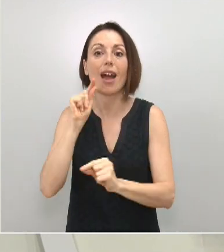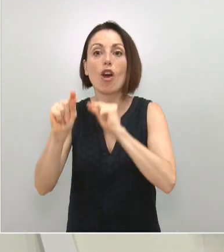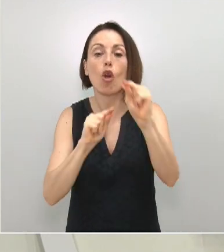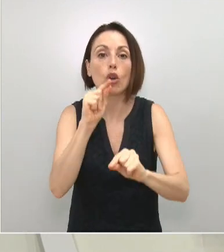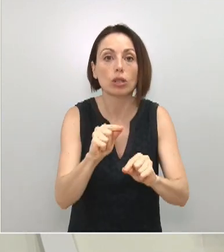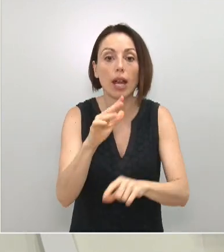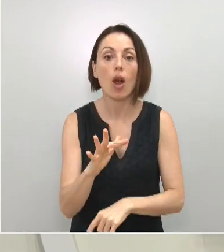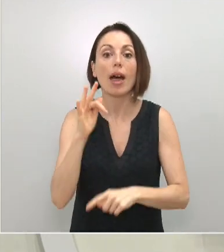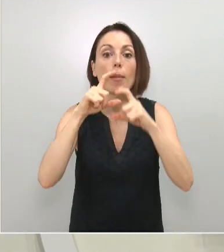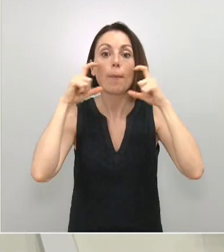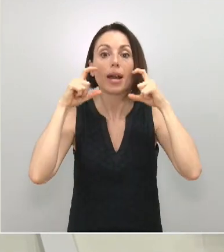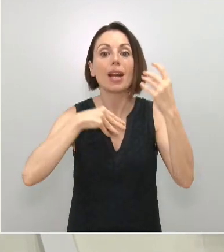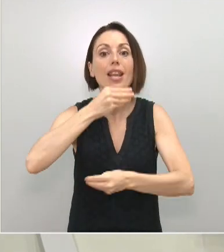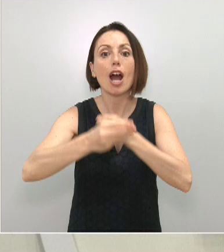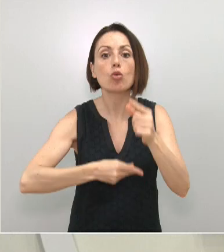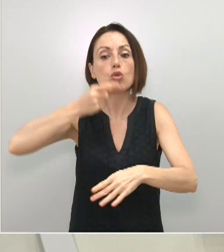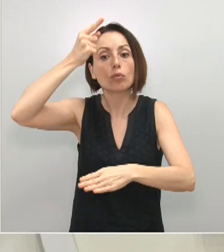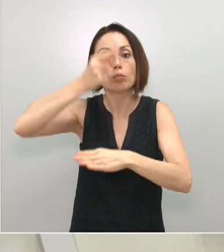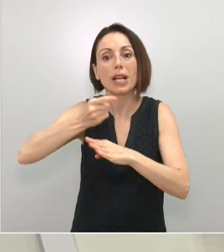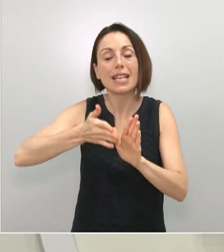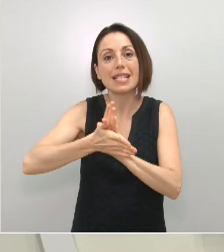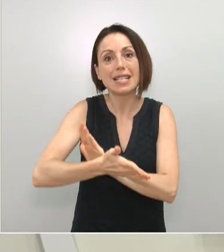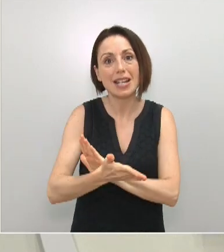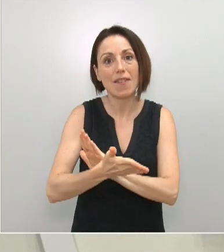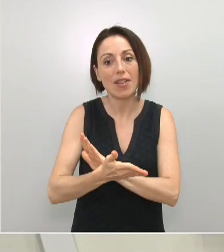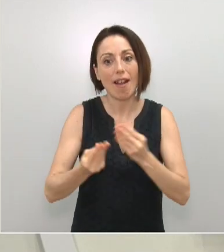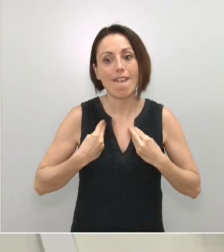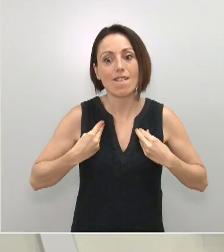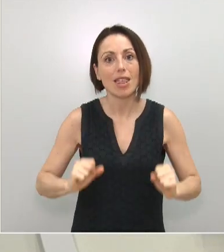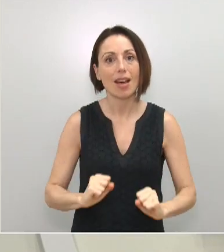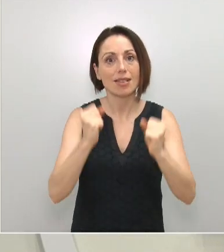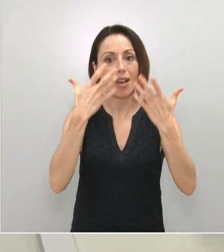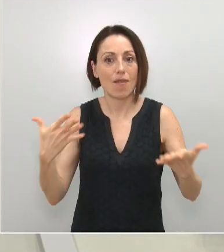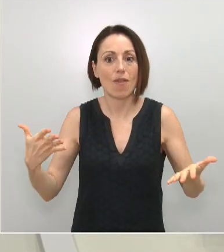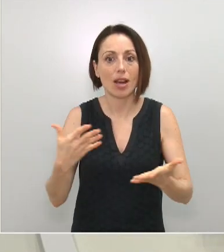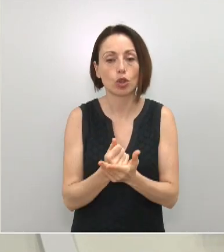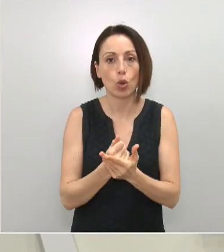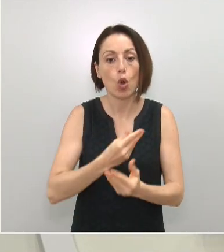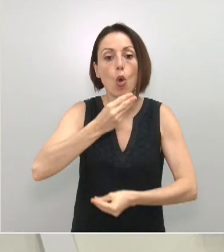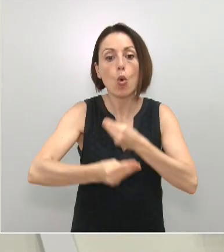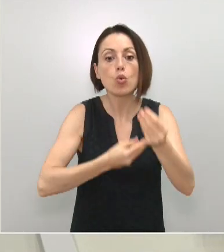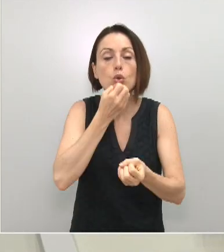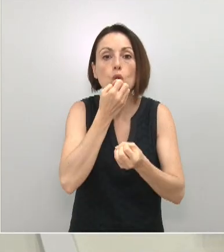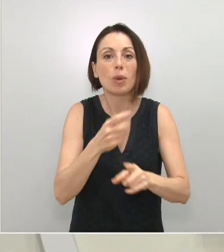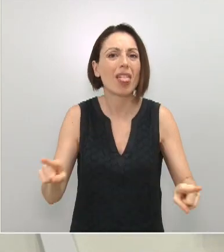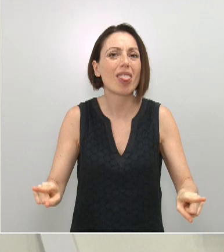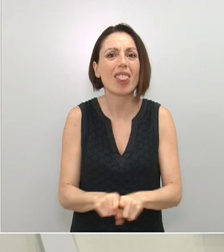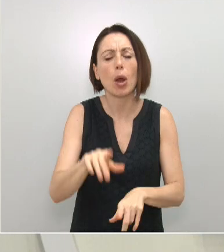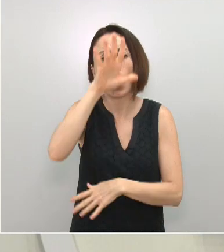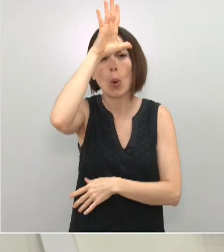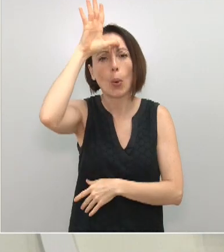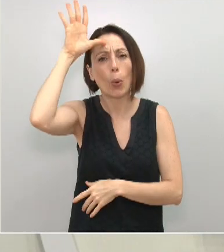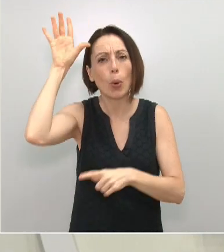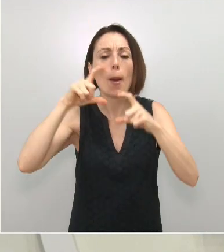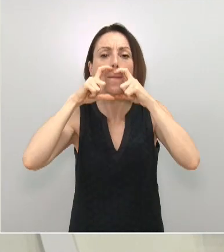mascarillas es obligatorio y es un seguro de vida para todos. Un uso adecuado, pese al calor. La